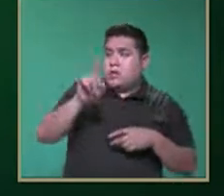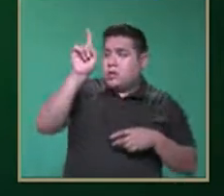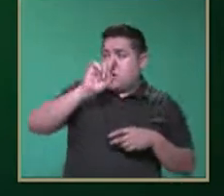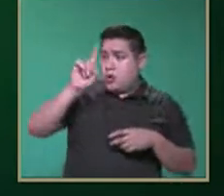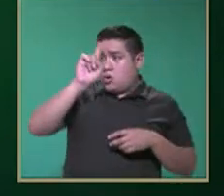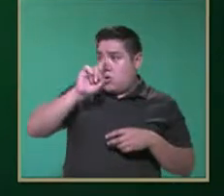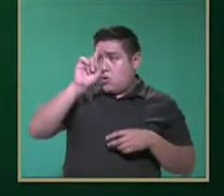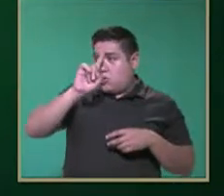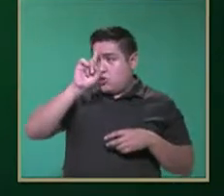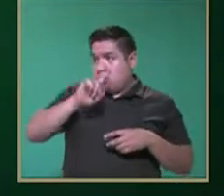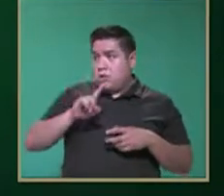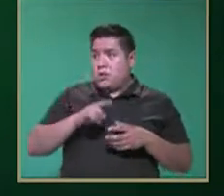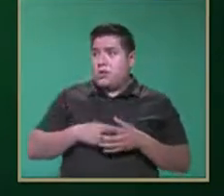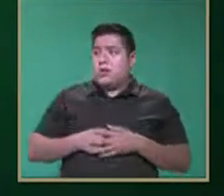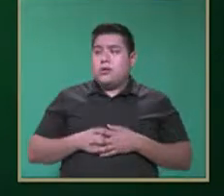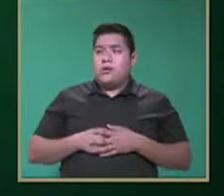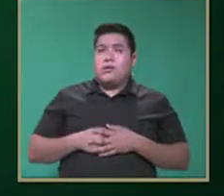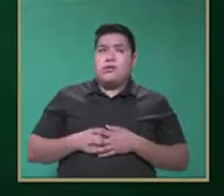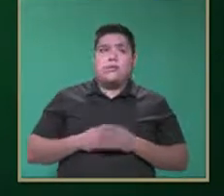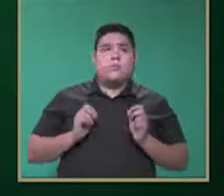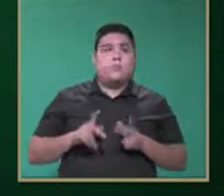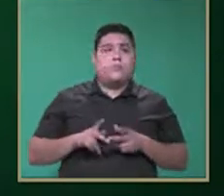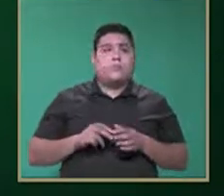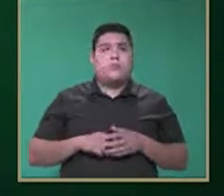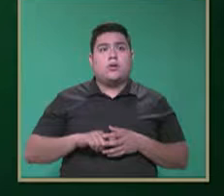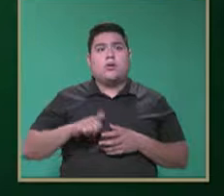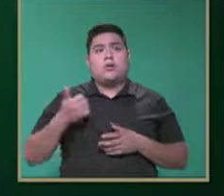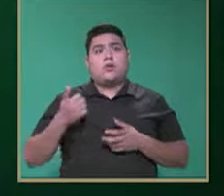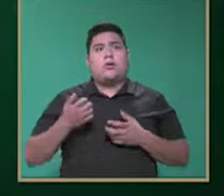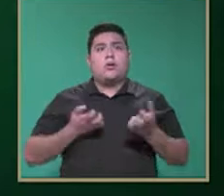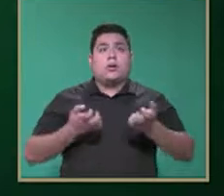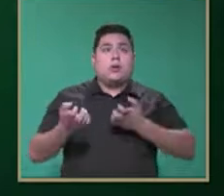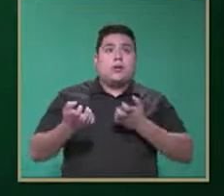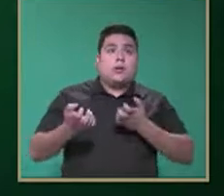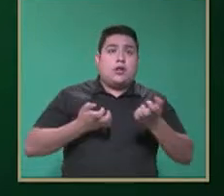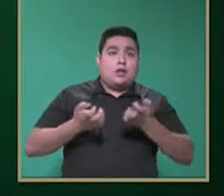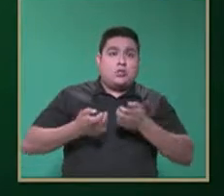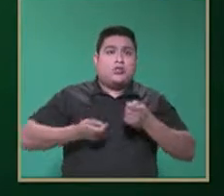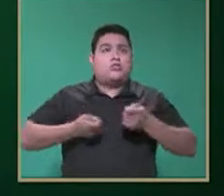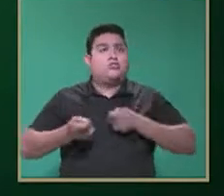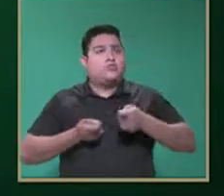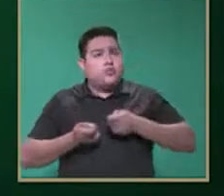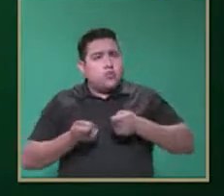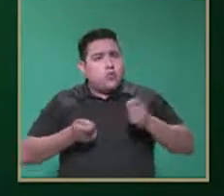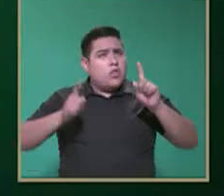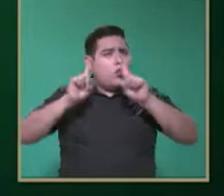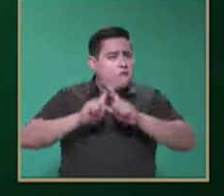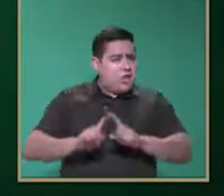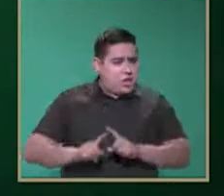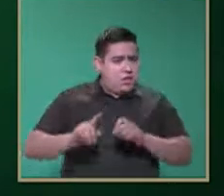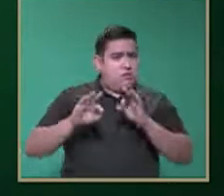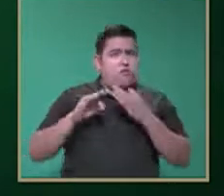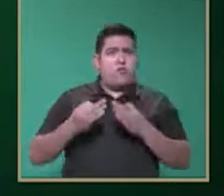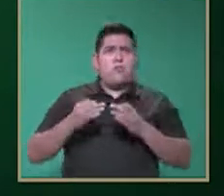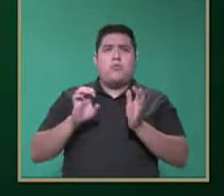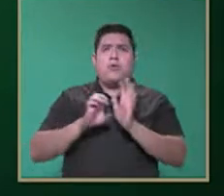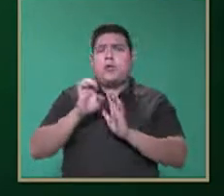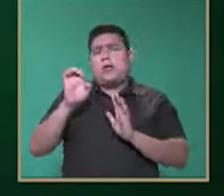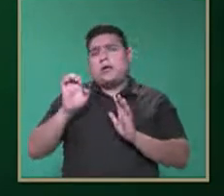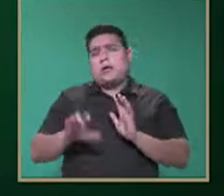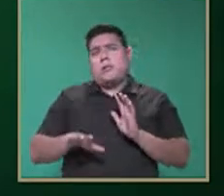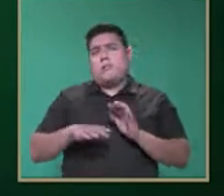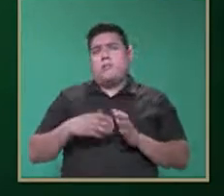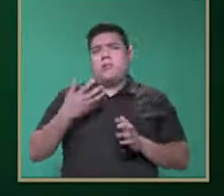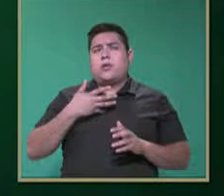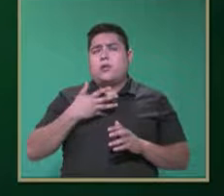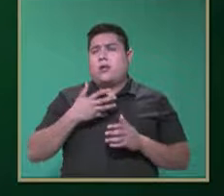primordiales. Otro punto es trabajar el control con diferentes técnicas como las sensoriales. Tenemos